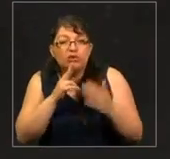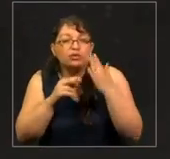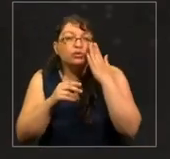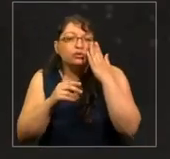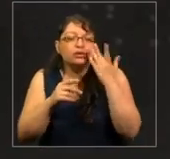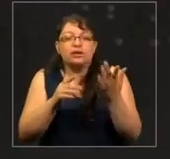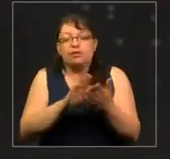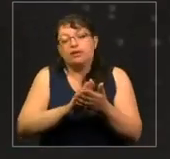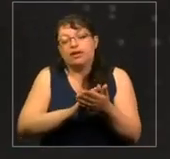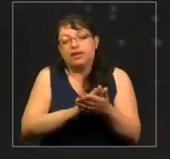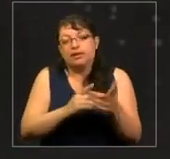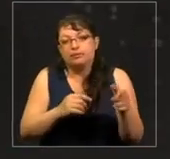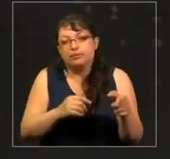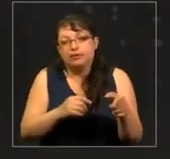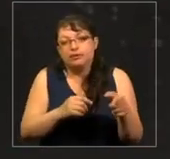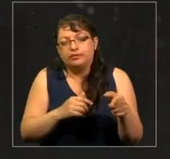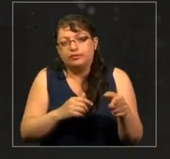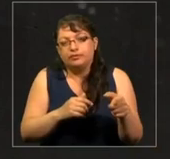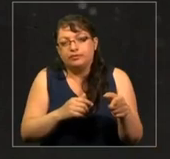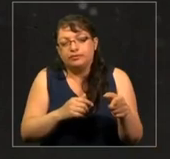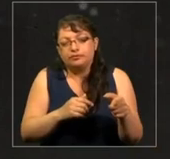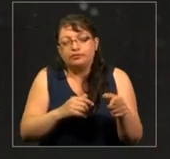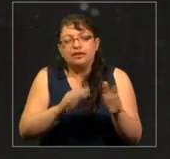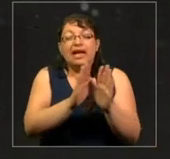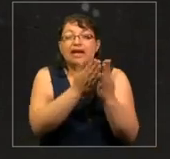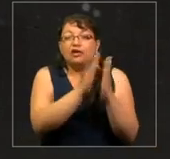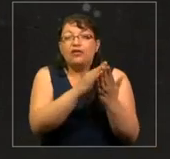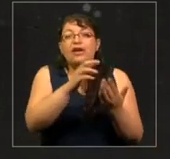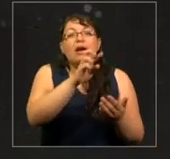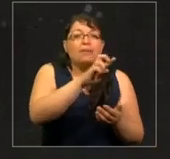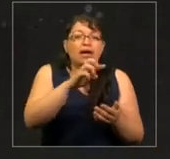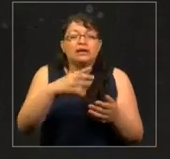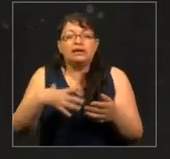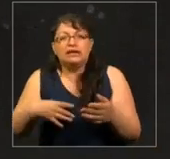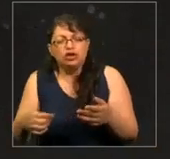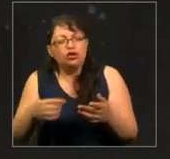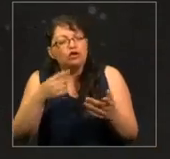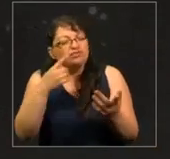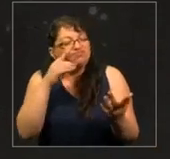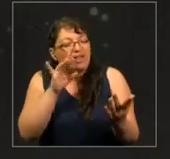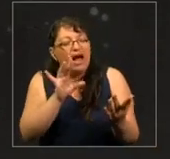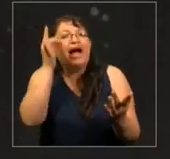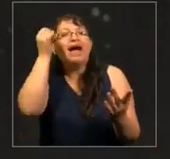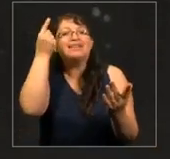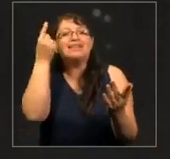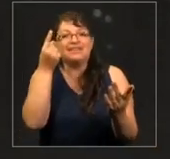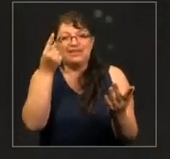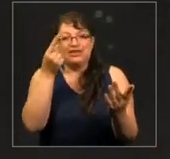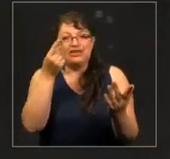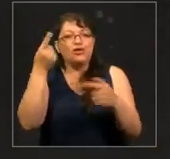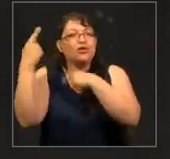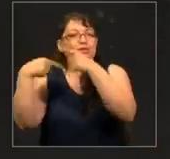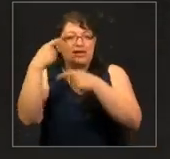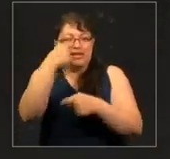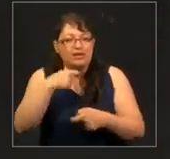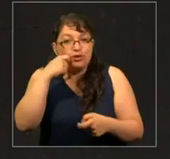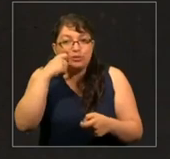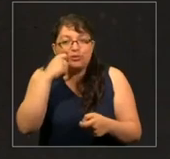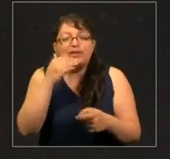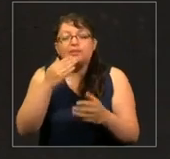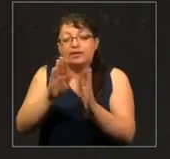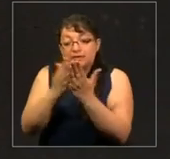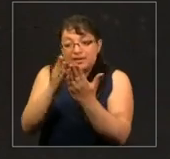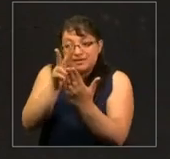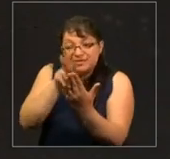en la novela Padres e Hijos, aún capturé la historia humana. Leer literatura y escuchar